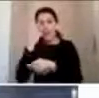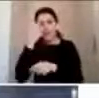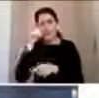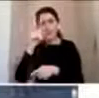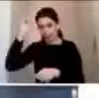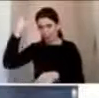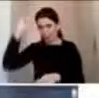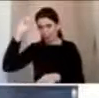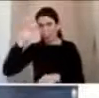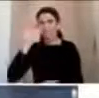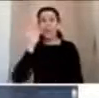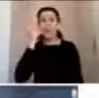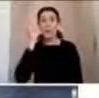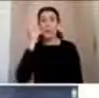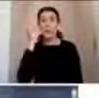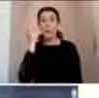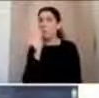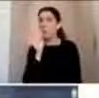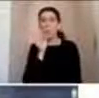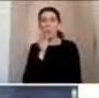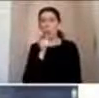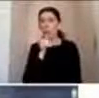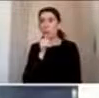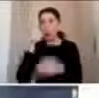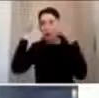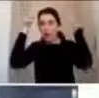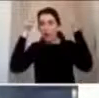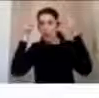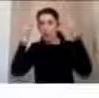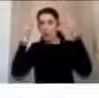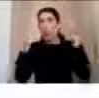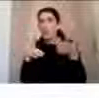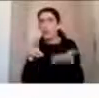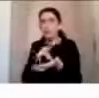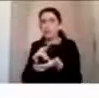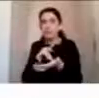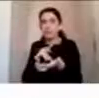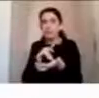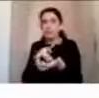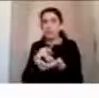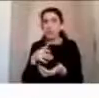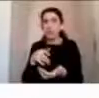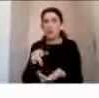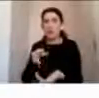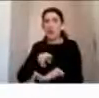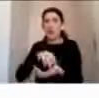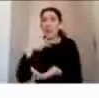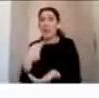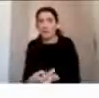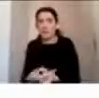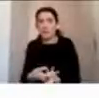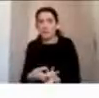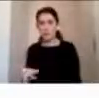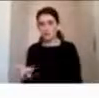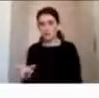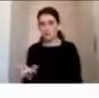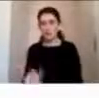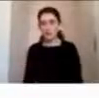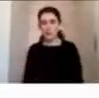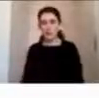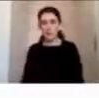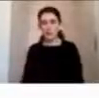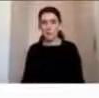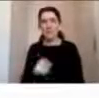absolutamente vulnerable frente a cualquier caída que pudiera tener esa motocicleta. Ahí hay otra imagen que es uno de los